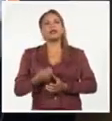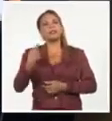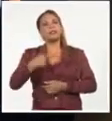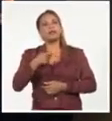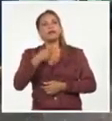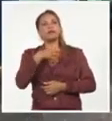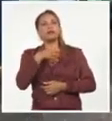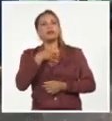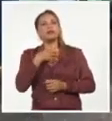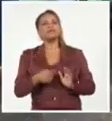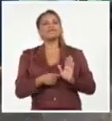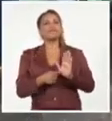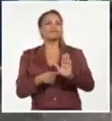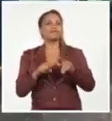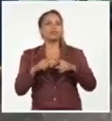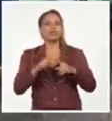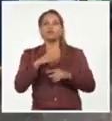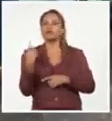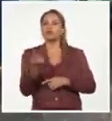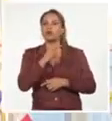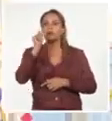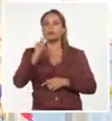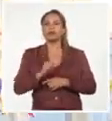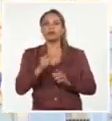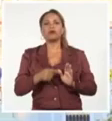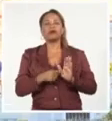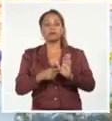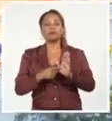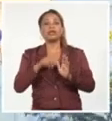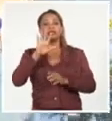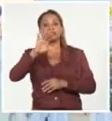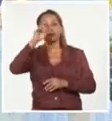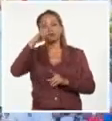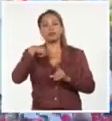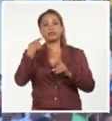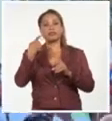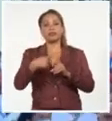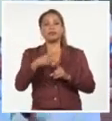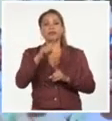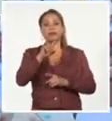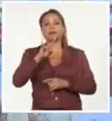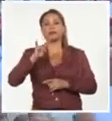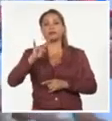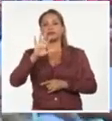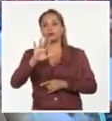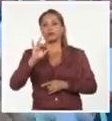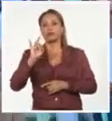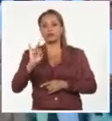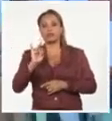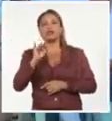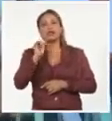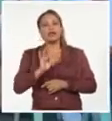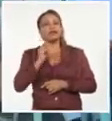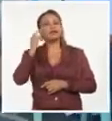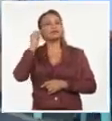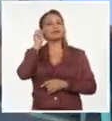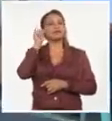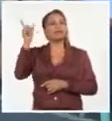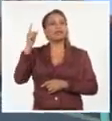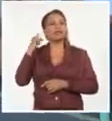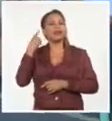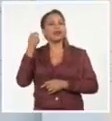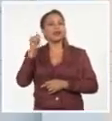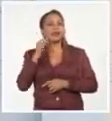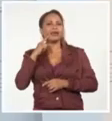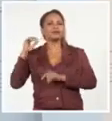con la unidad demostrada por aquellos valientes el 5 de septiembre de 1957, una de las lecciones de aquella sublevación